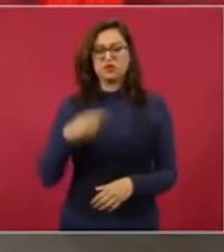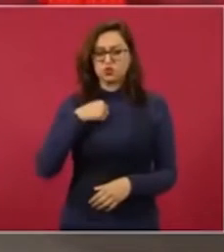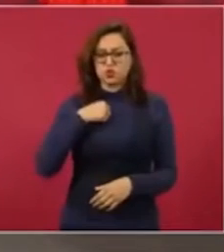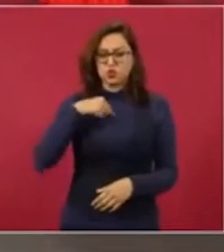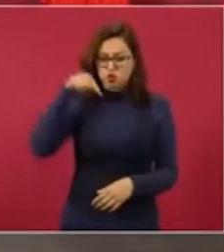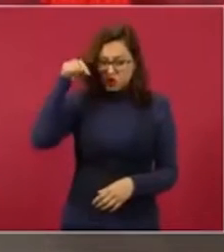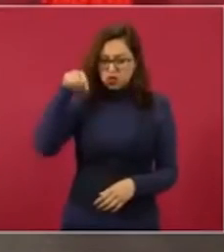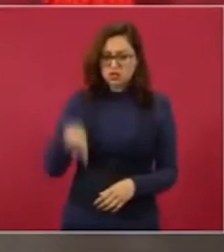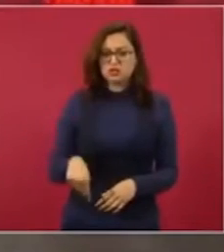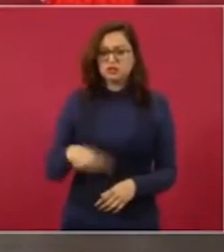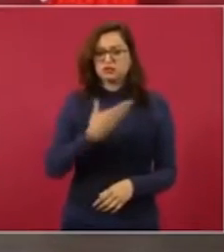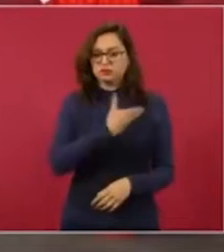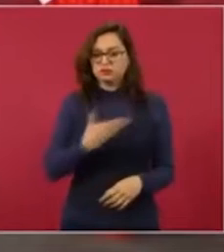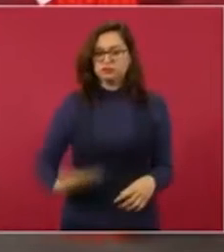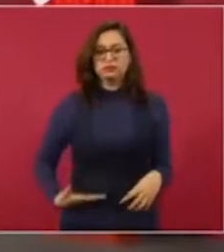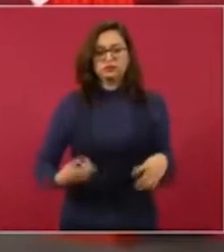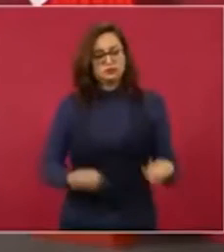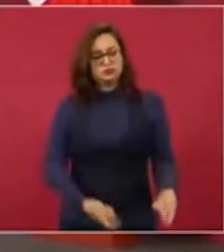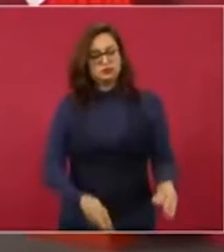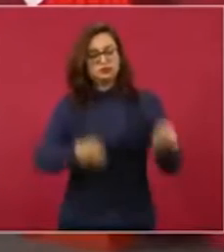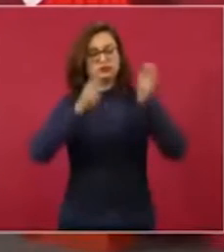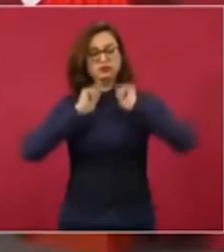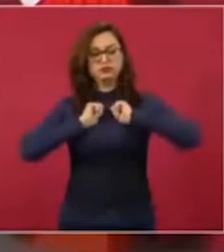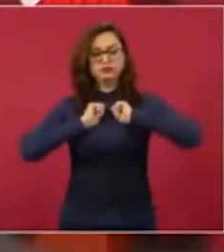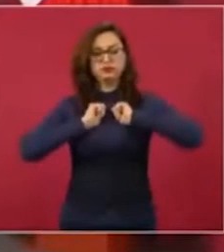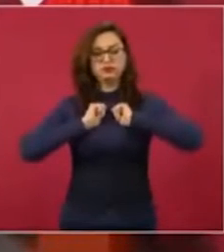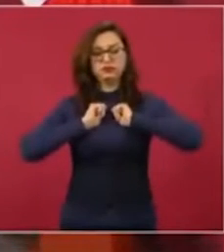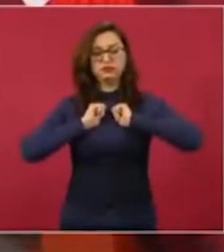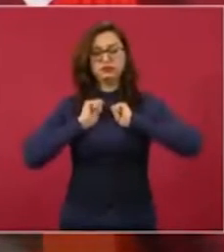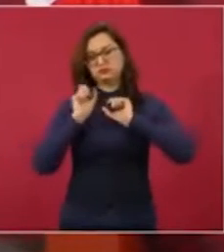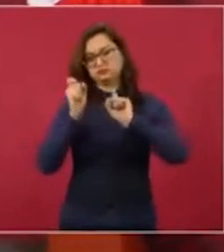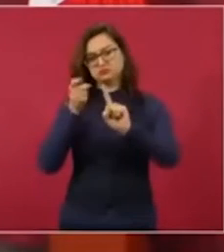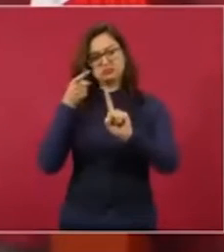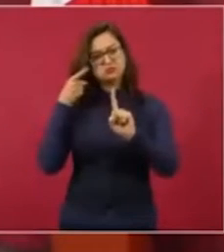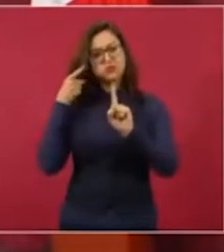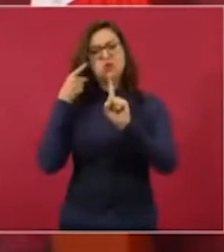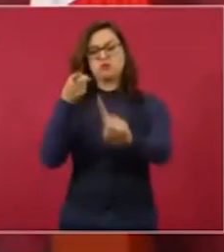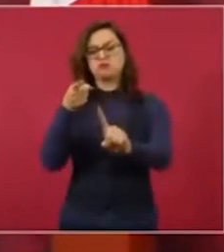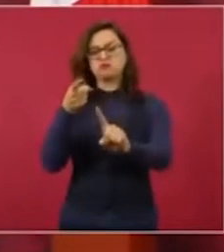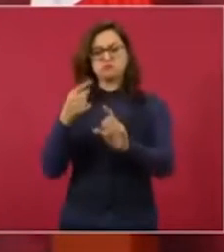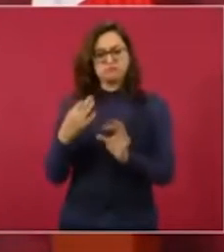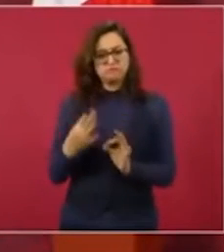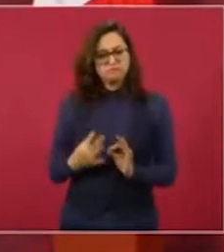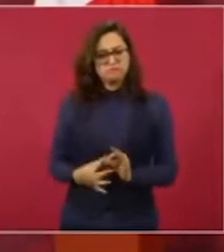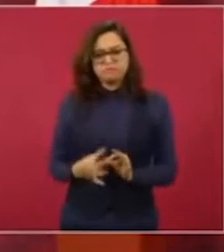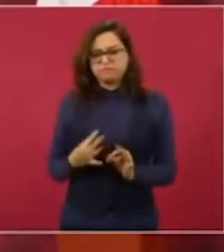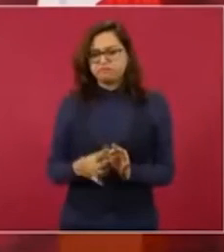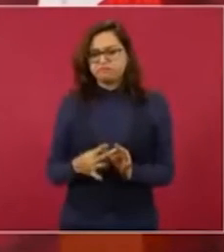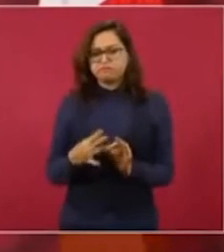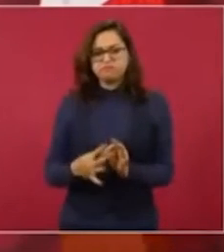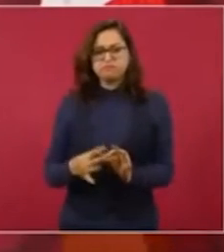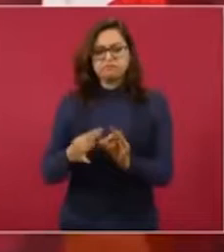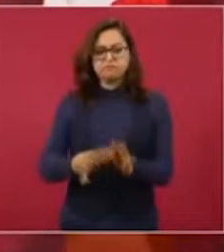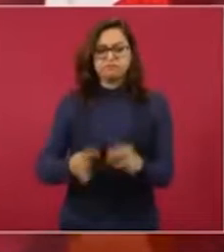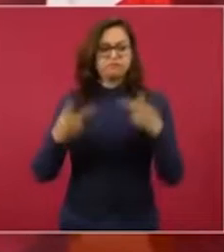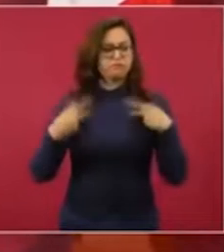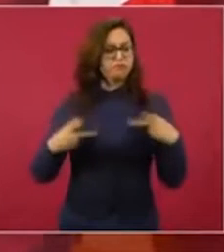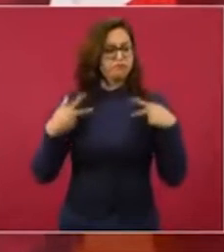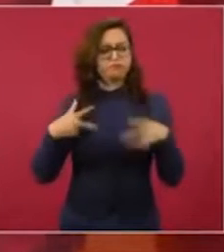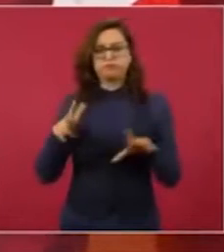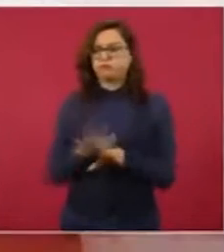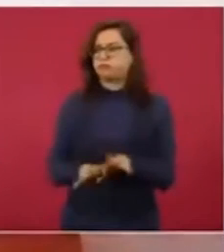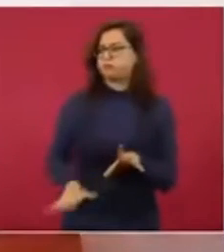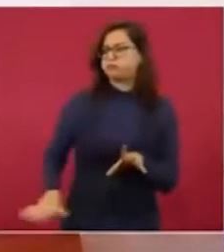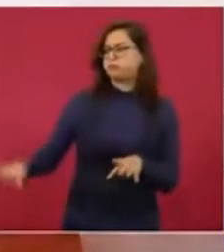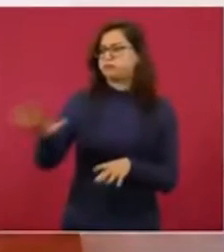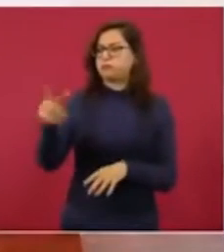para cumplir con el mandato popular de